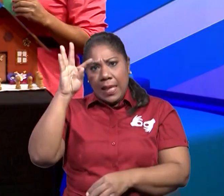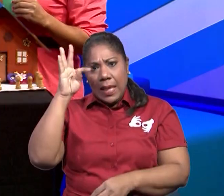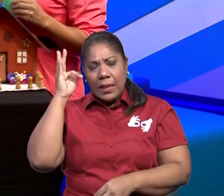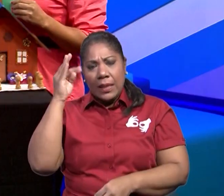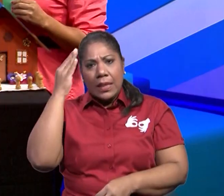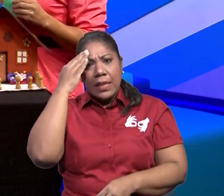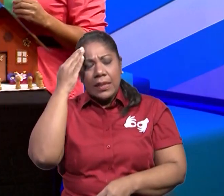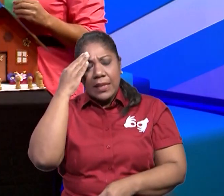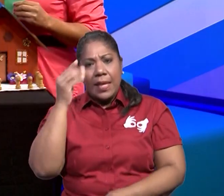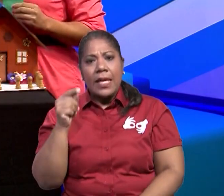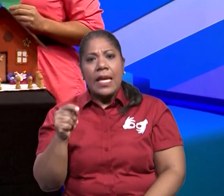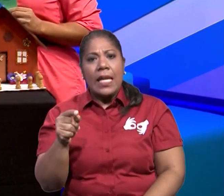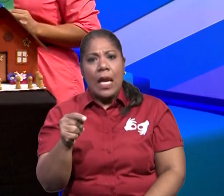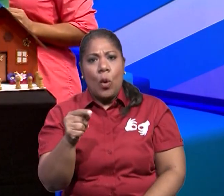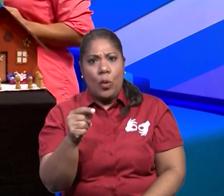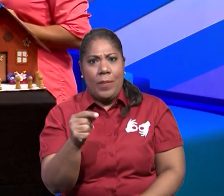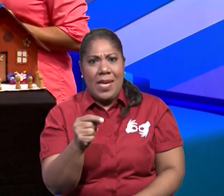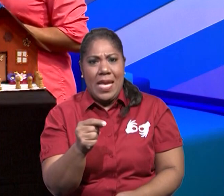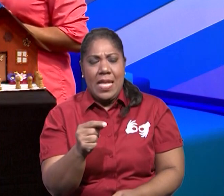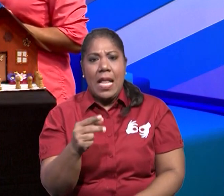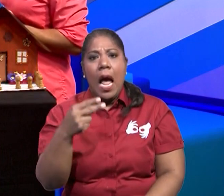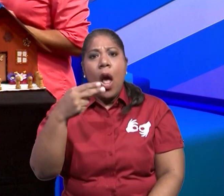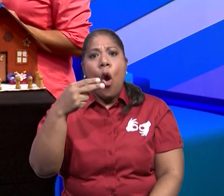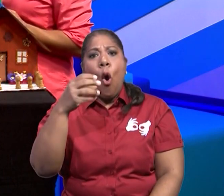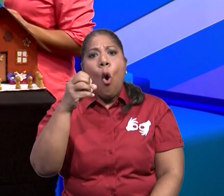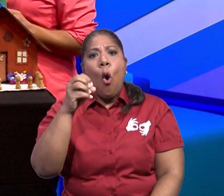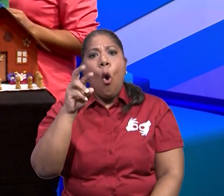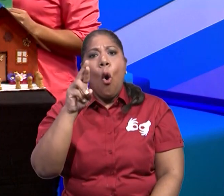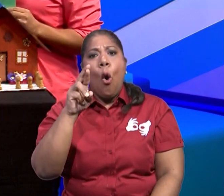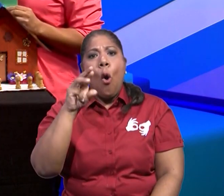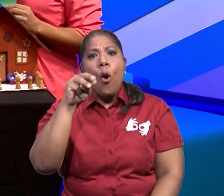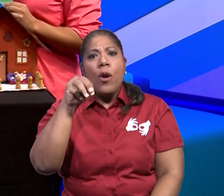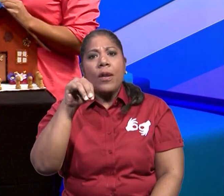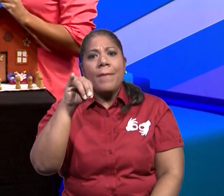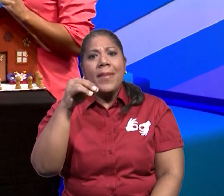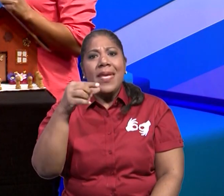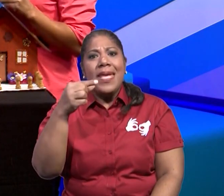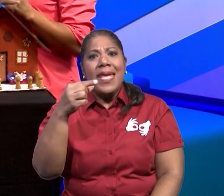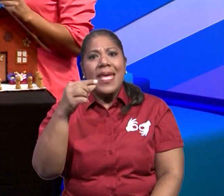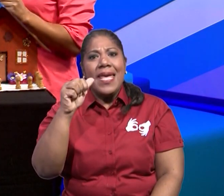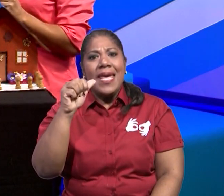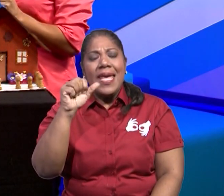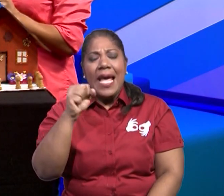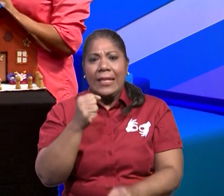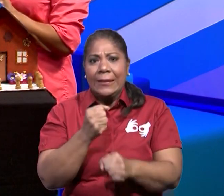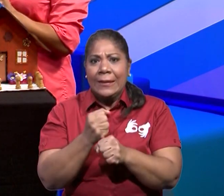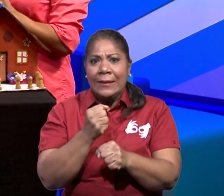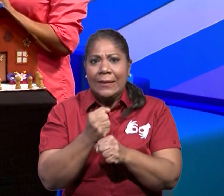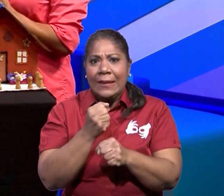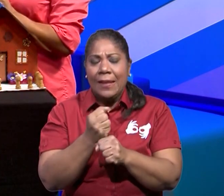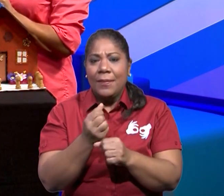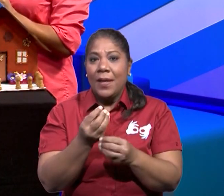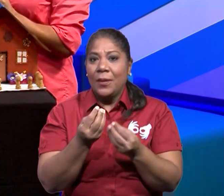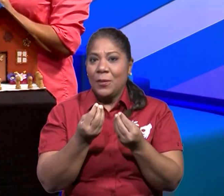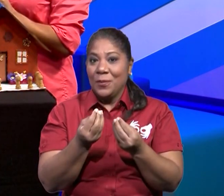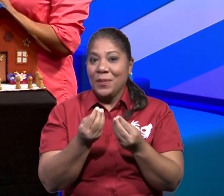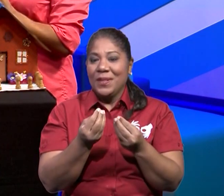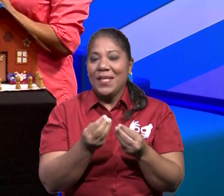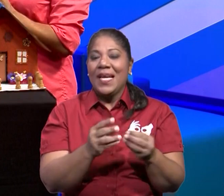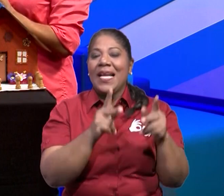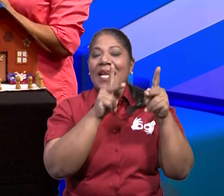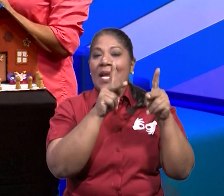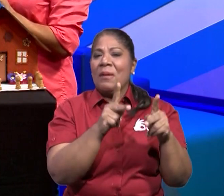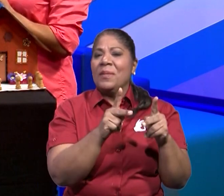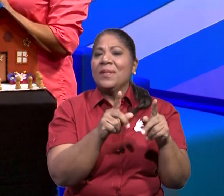hormiguitas son muy trabajadoras? Sí, sí lo sé. Ah, y así como las hormiguitas son trabajadoras, nosotros los humanos también somos